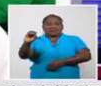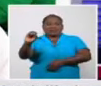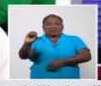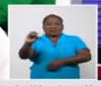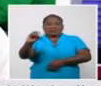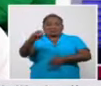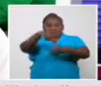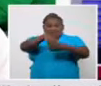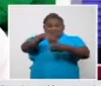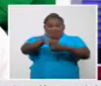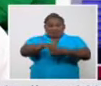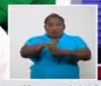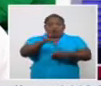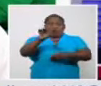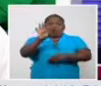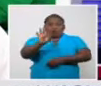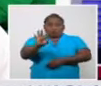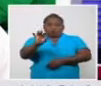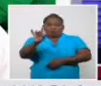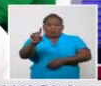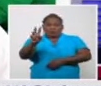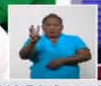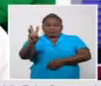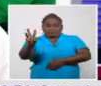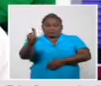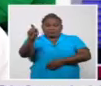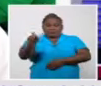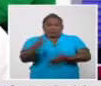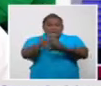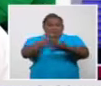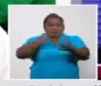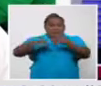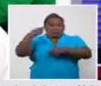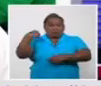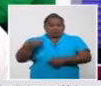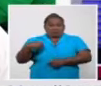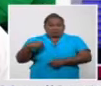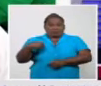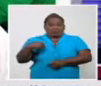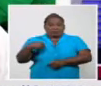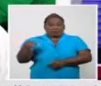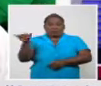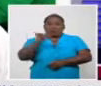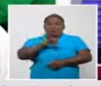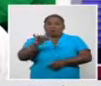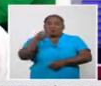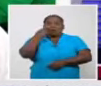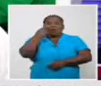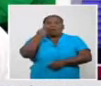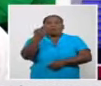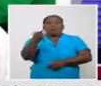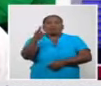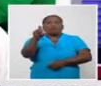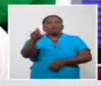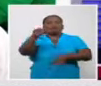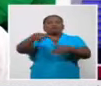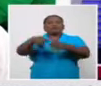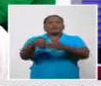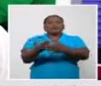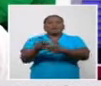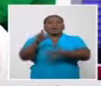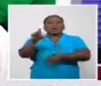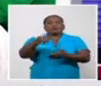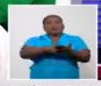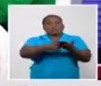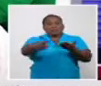893, pues también como nos ha pasado en los últimos días, las últimas semanas,